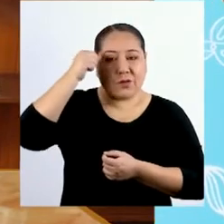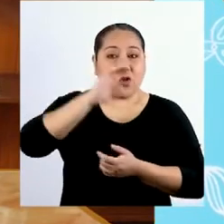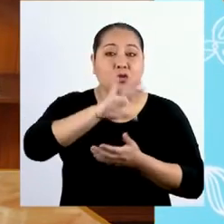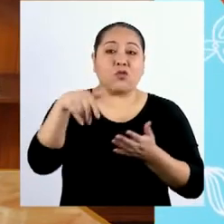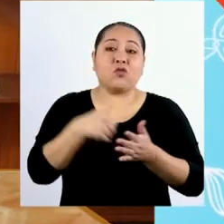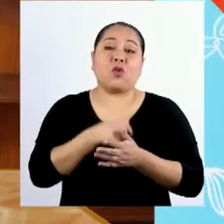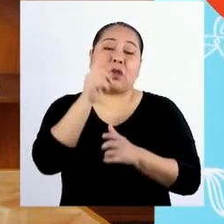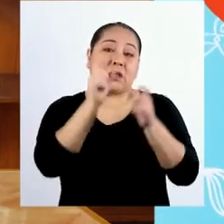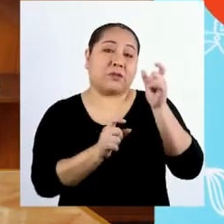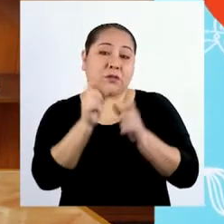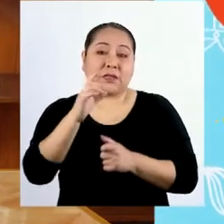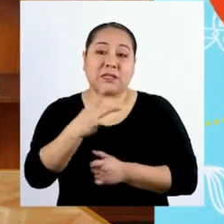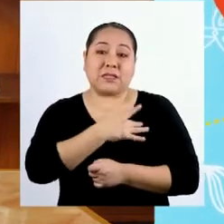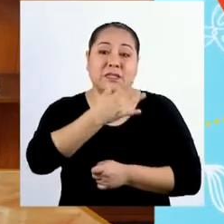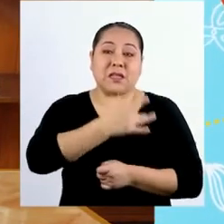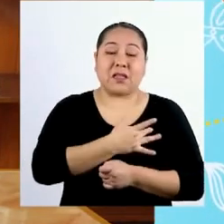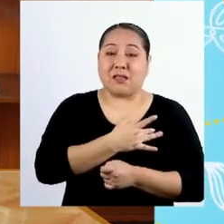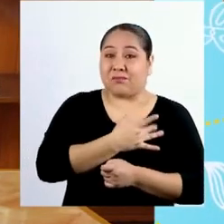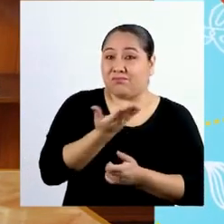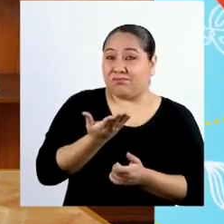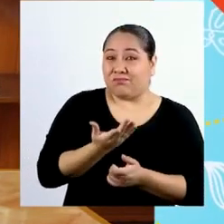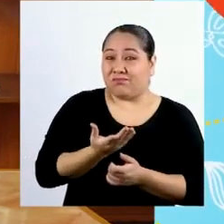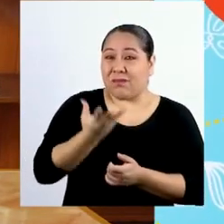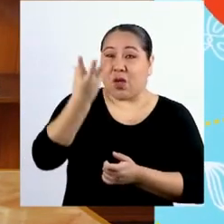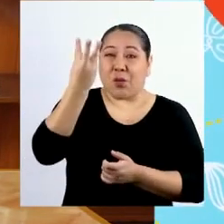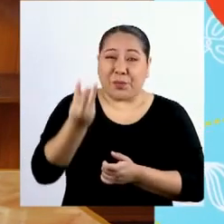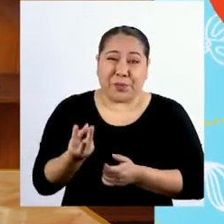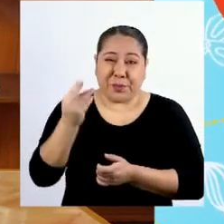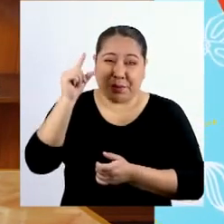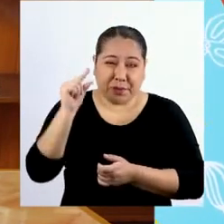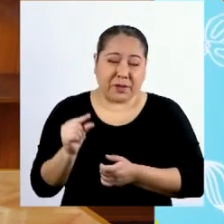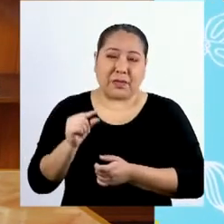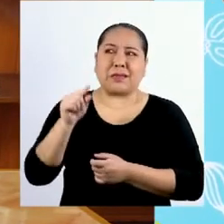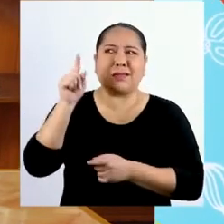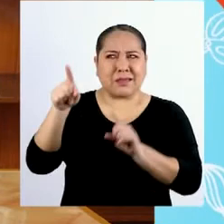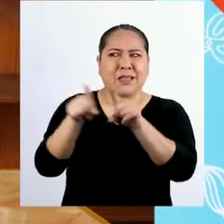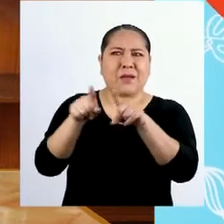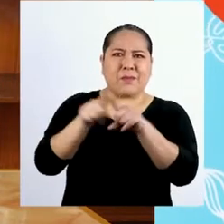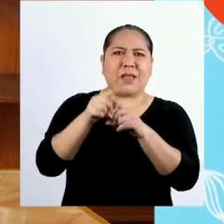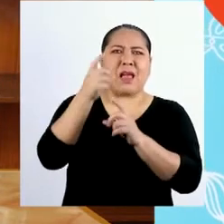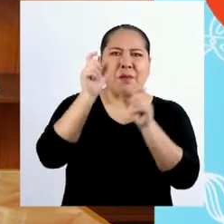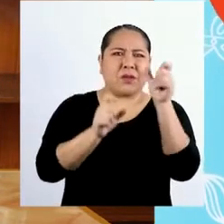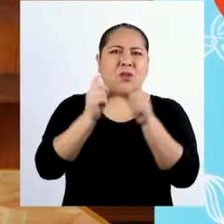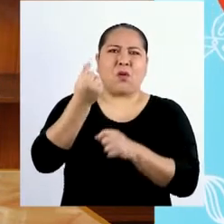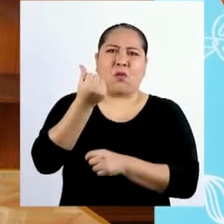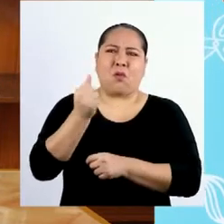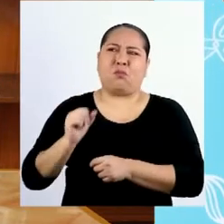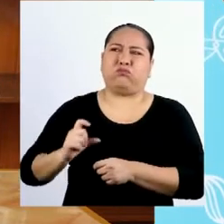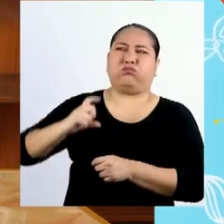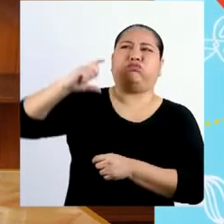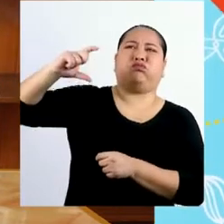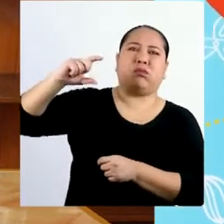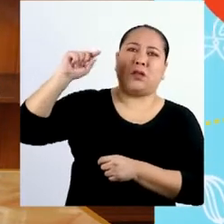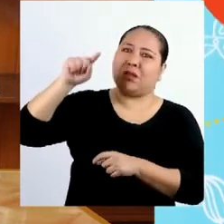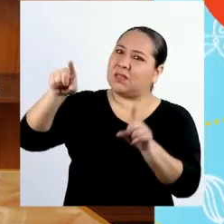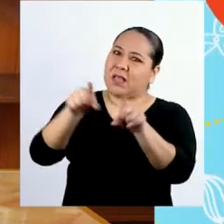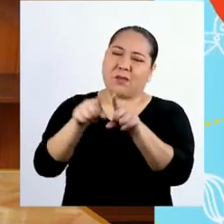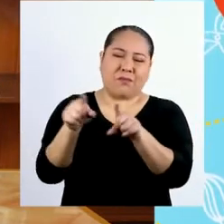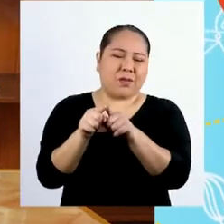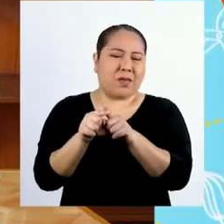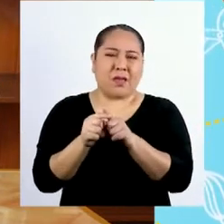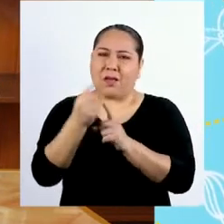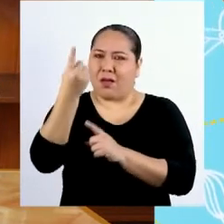que todas las personas experimentan escasez. Incluso las personas que tienen altos ingresos experimentan escasez.